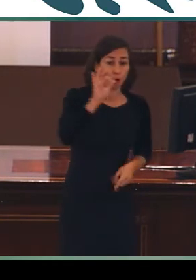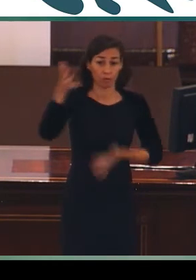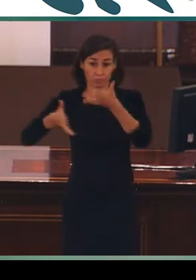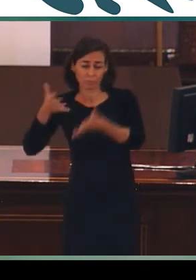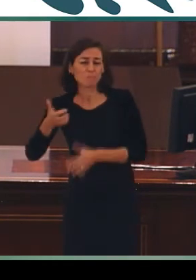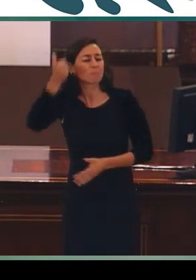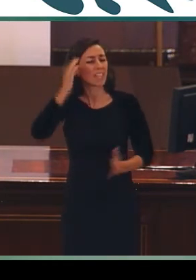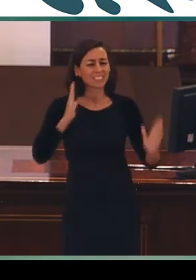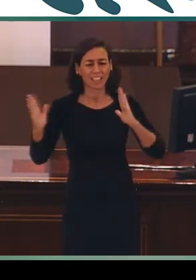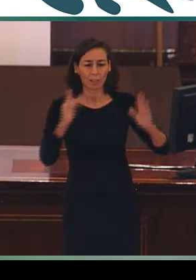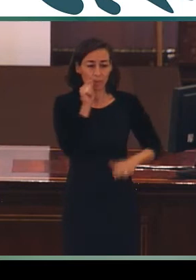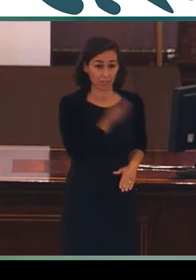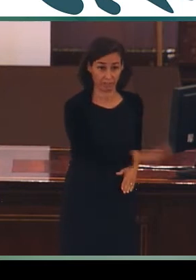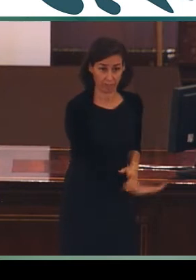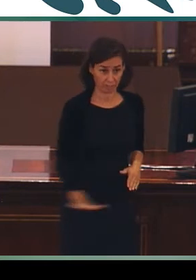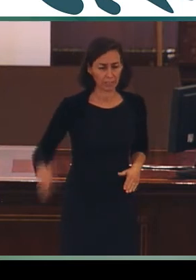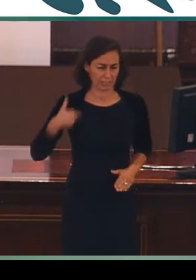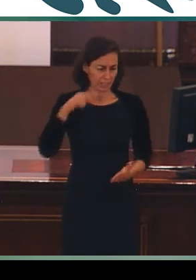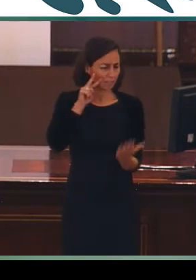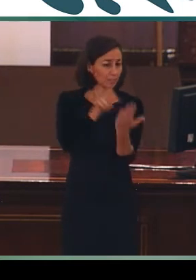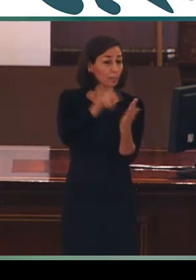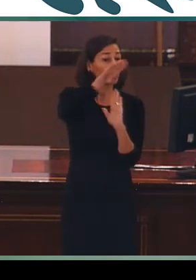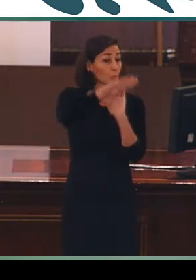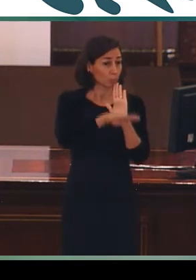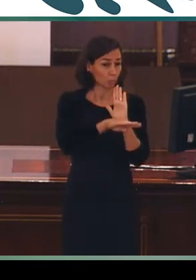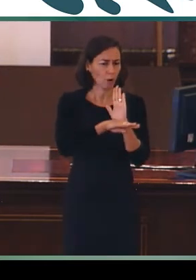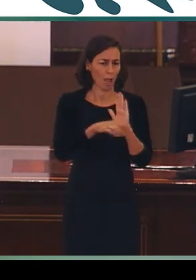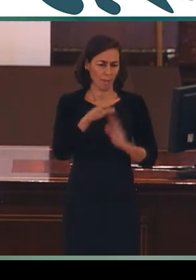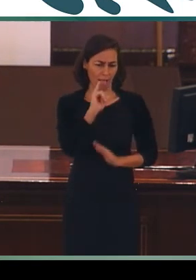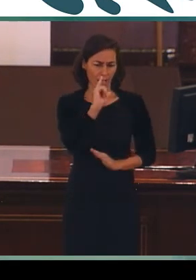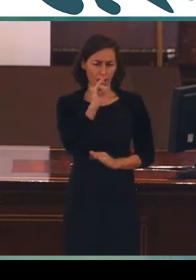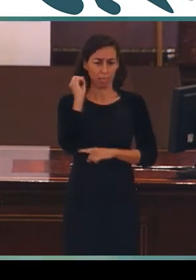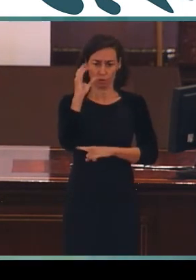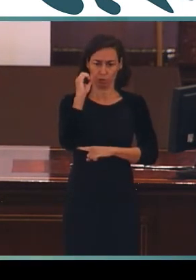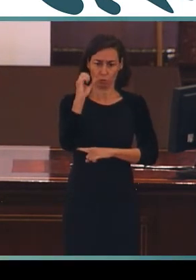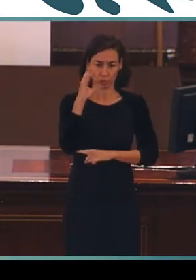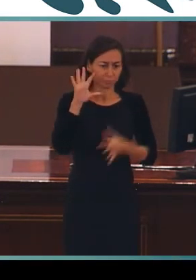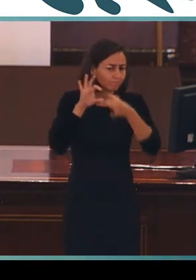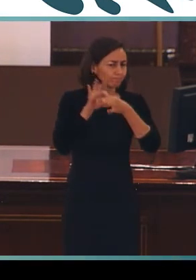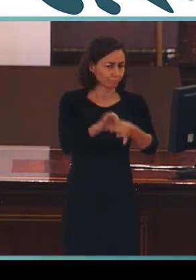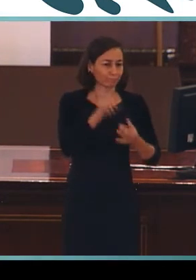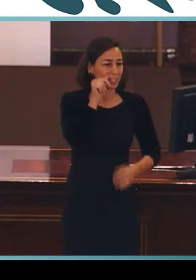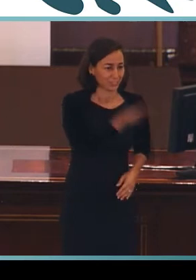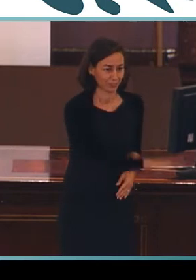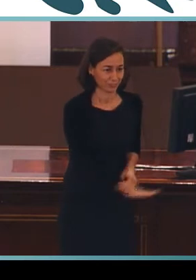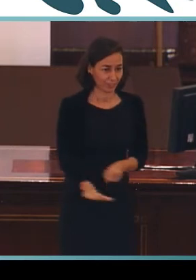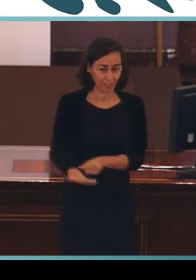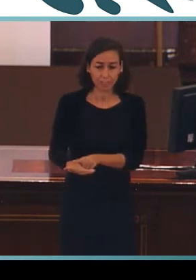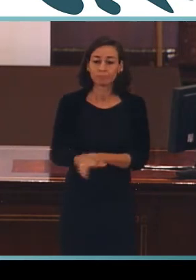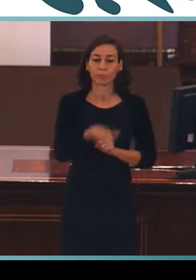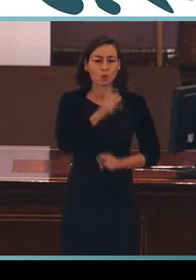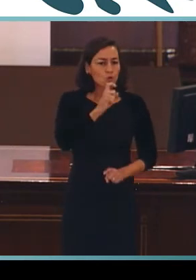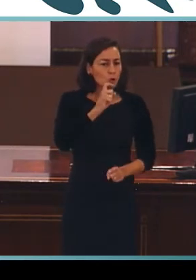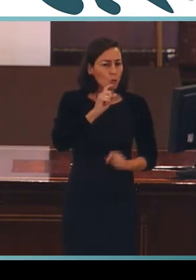etapas infantiles, y he visto que en el programa de este congreso hay varias comunicaciones dedicadas a este tema. El planteamiento de la